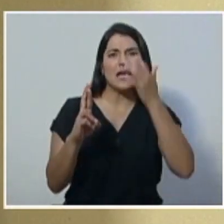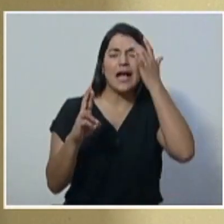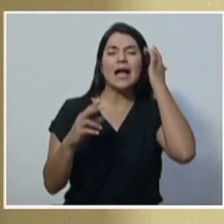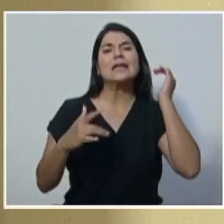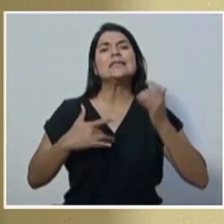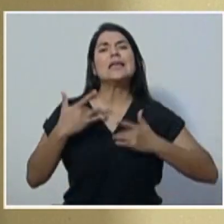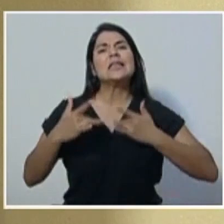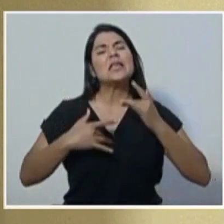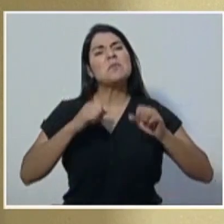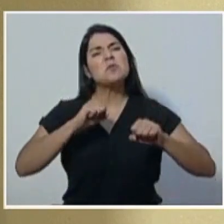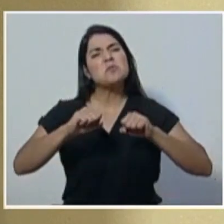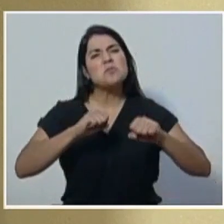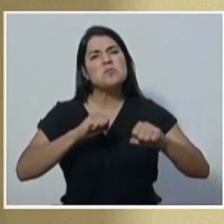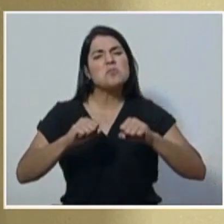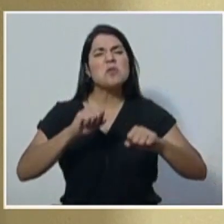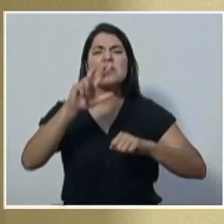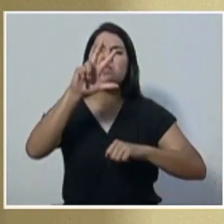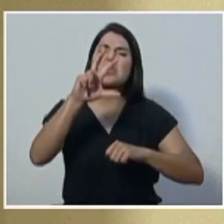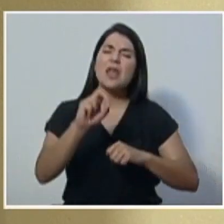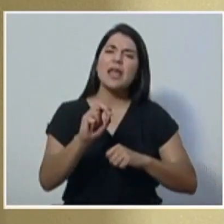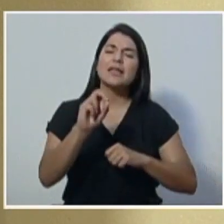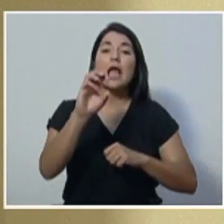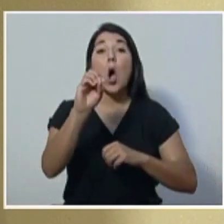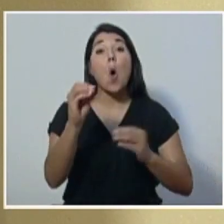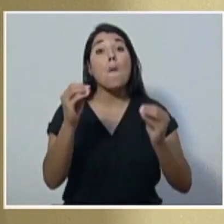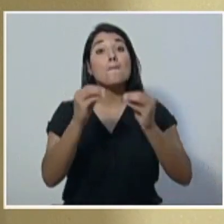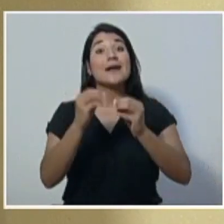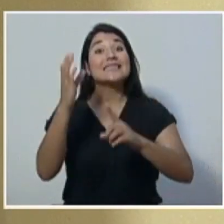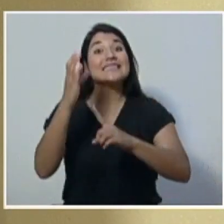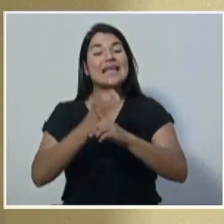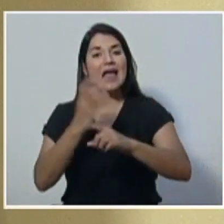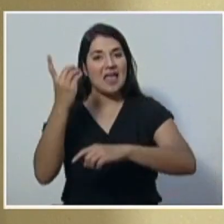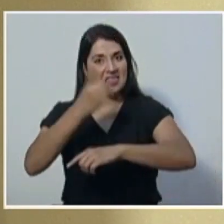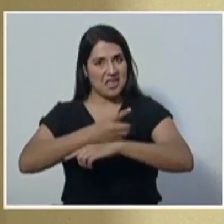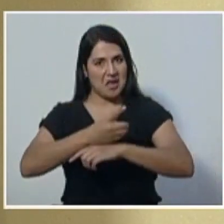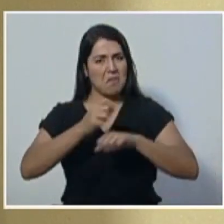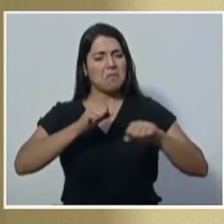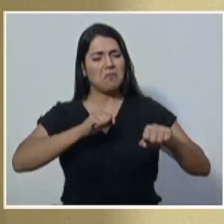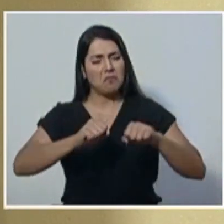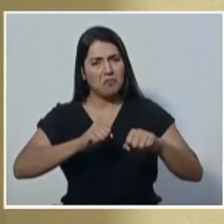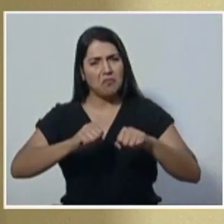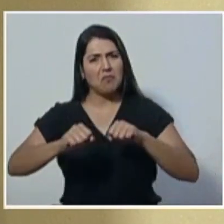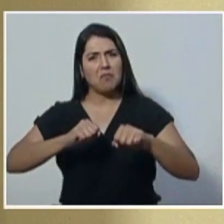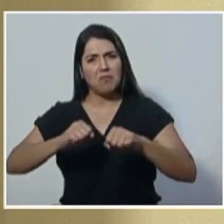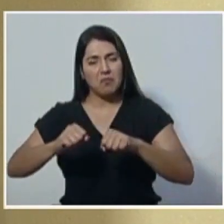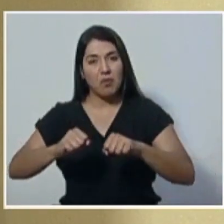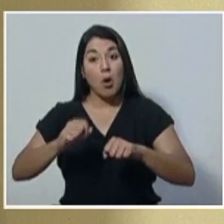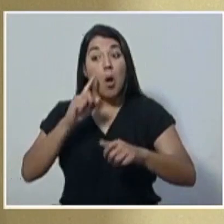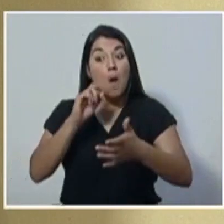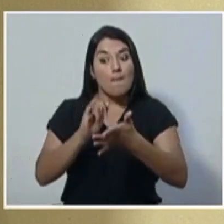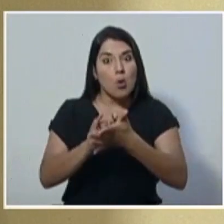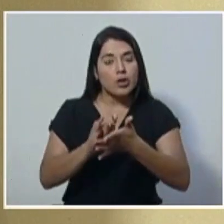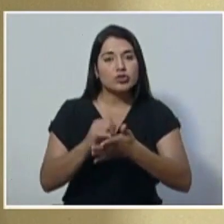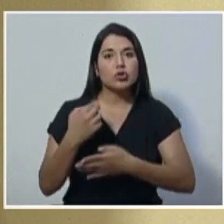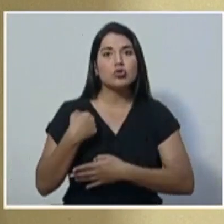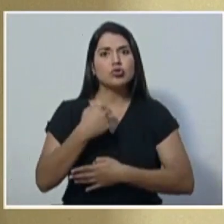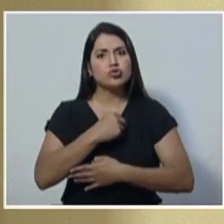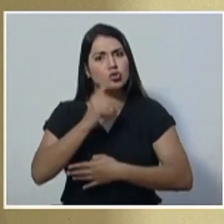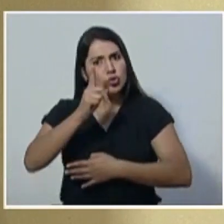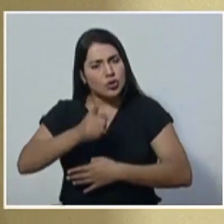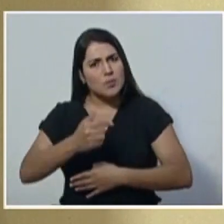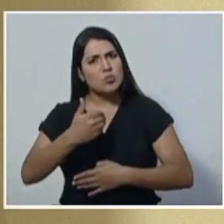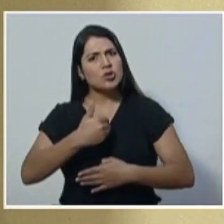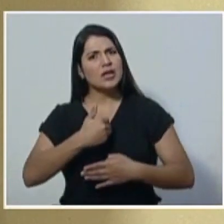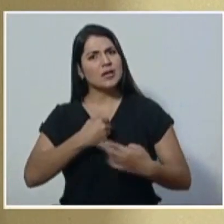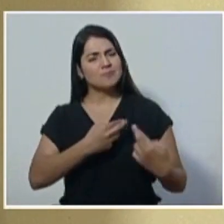sismos, alrededor de 30 sismos o más por día. Eso nos lleva a tener esa gran responsabilidad y por